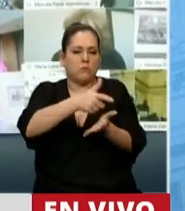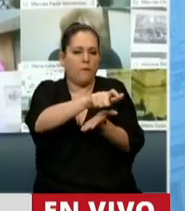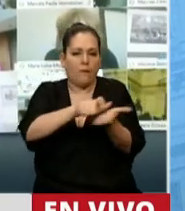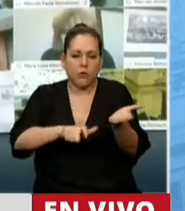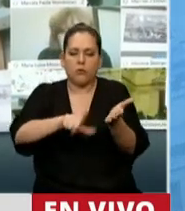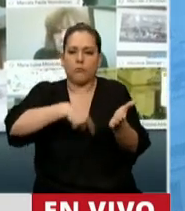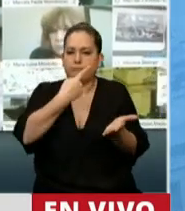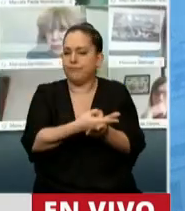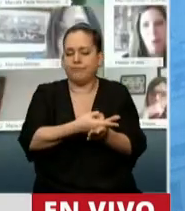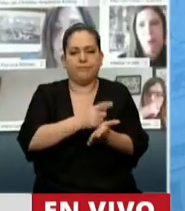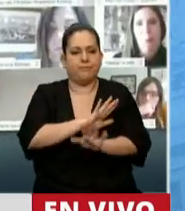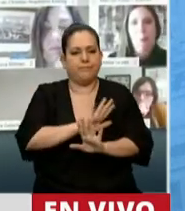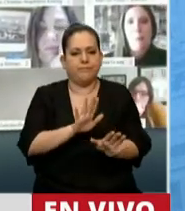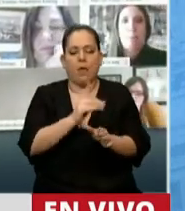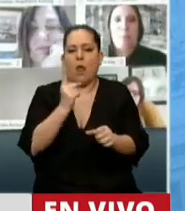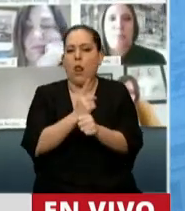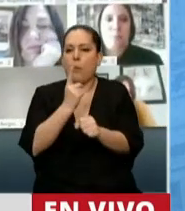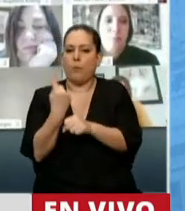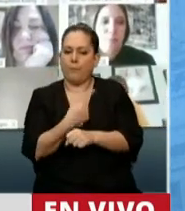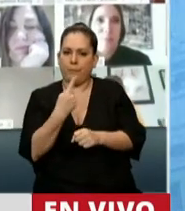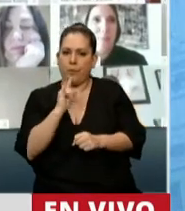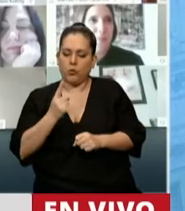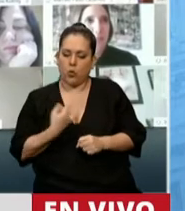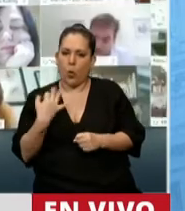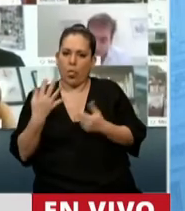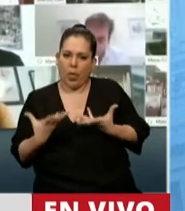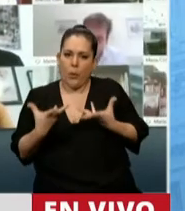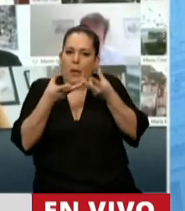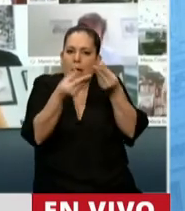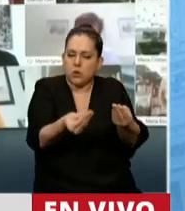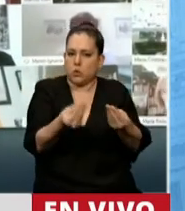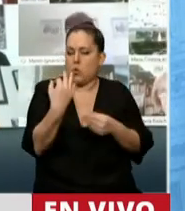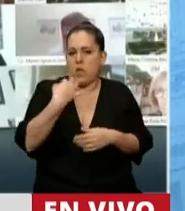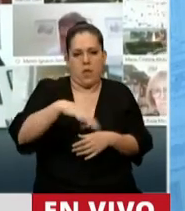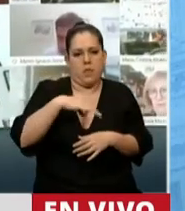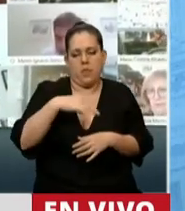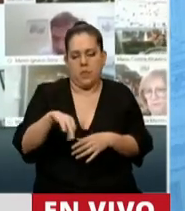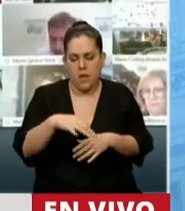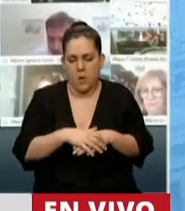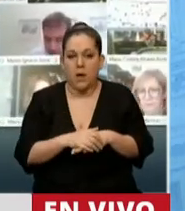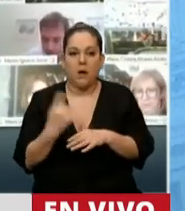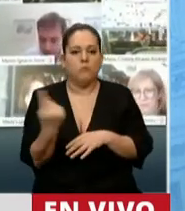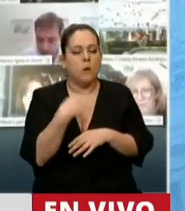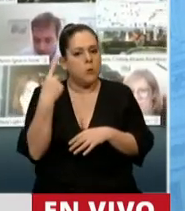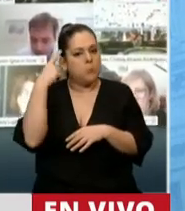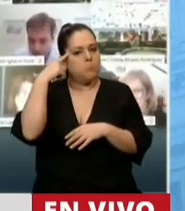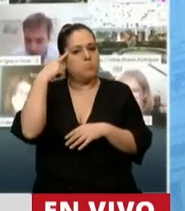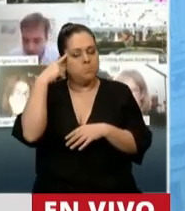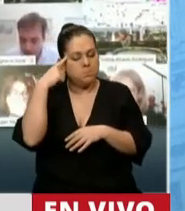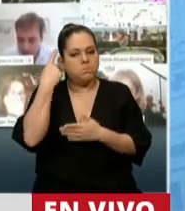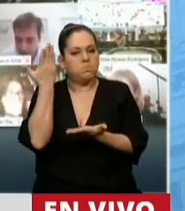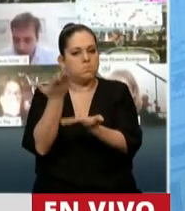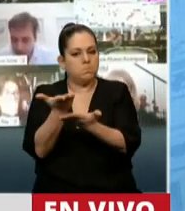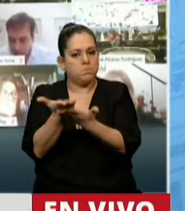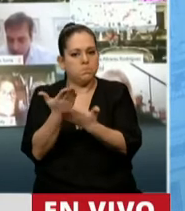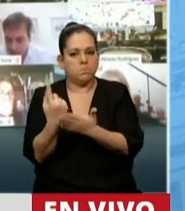es imposible no darles una mano en estas circunstancias. Lo que nosotros hemos planteado como